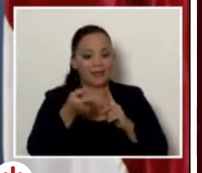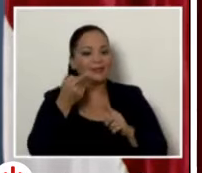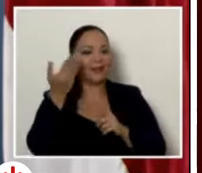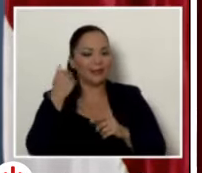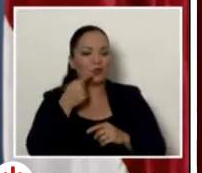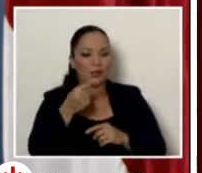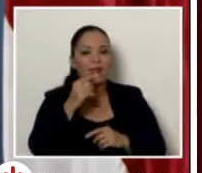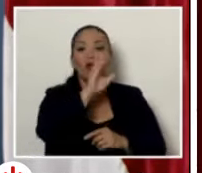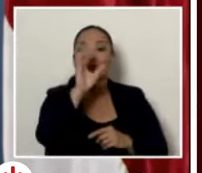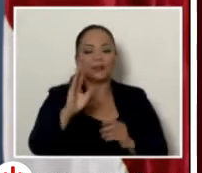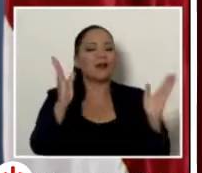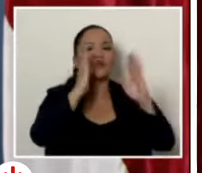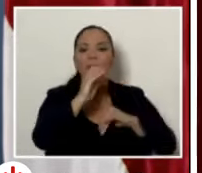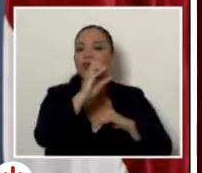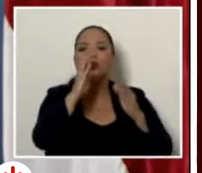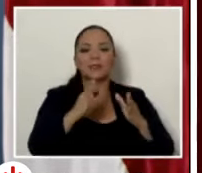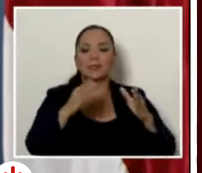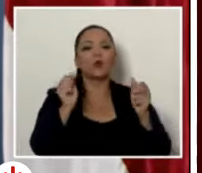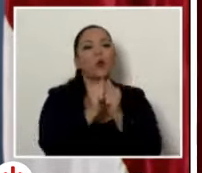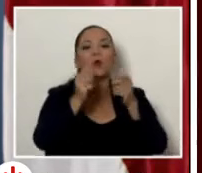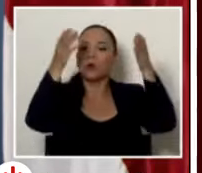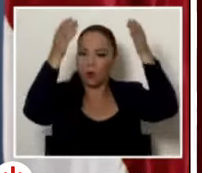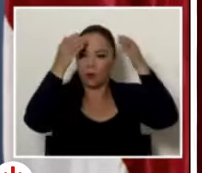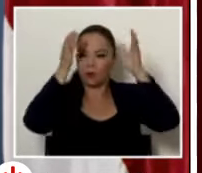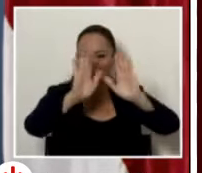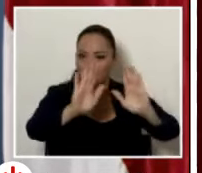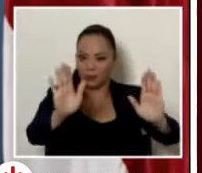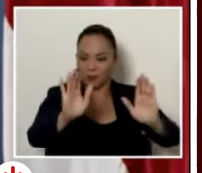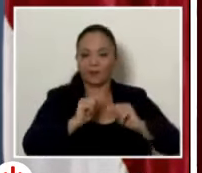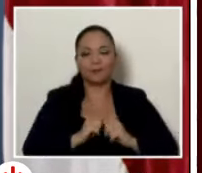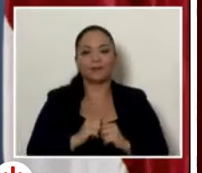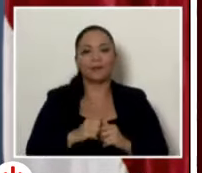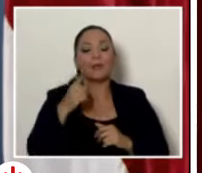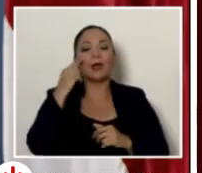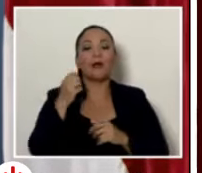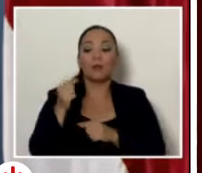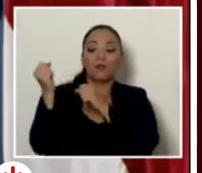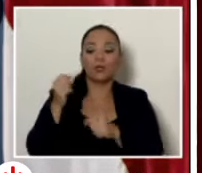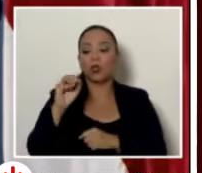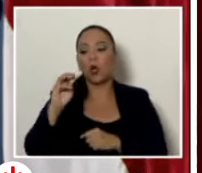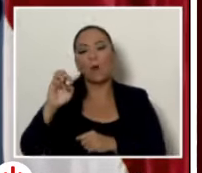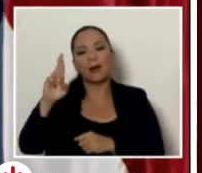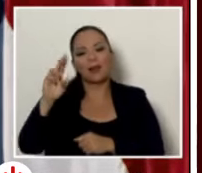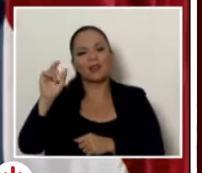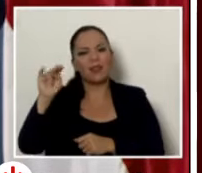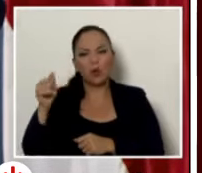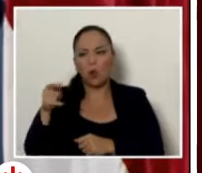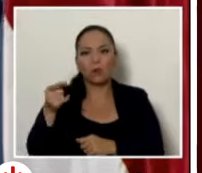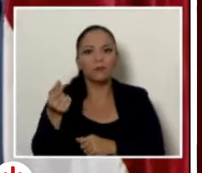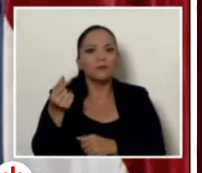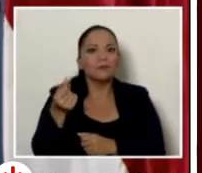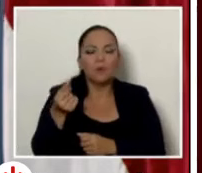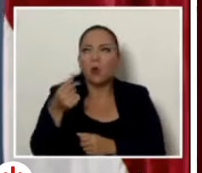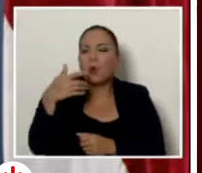obviamente los intereses que usted acaba de mencionar la fundación Omar Dengo ha recibido cuantos cientos de miles de millones